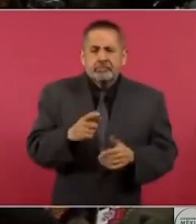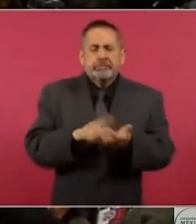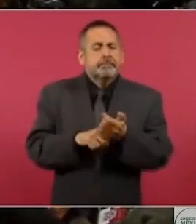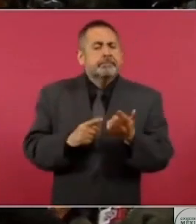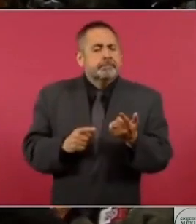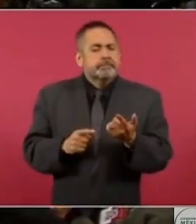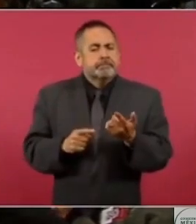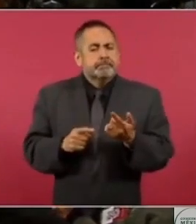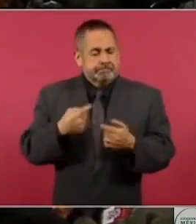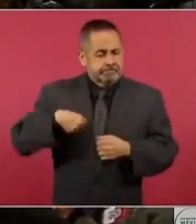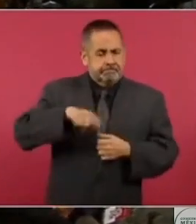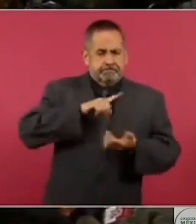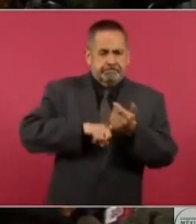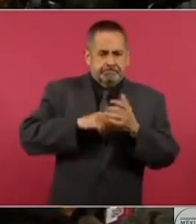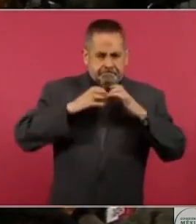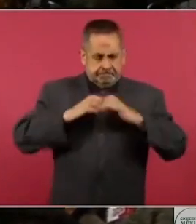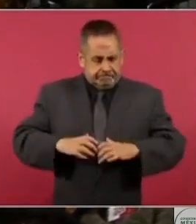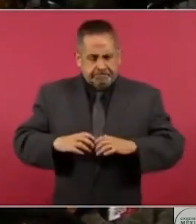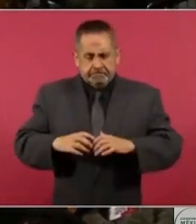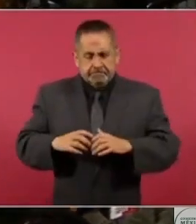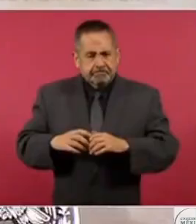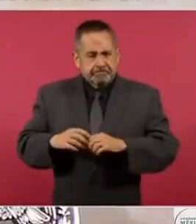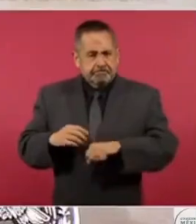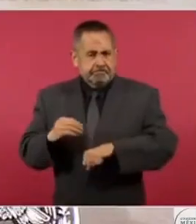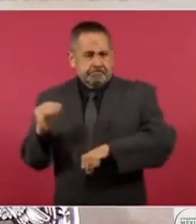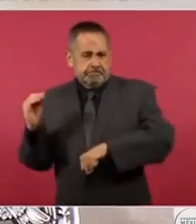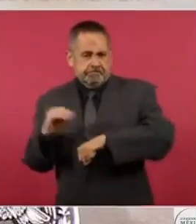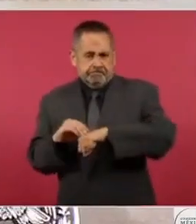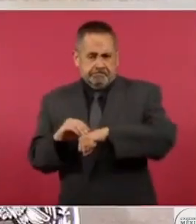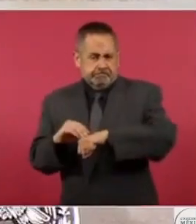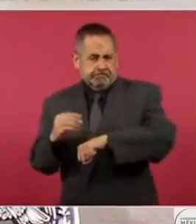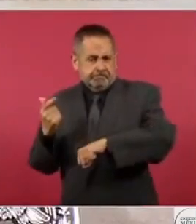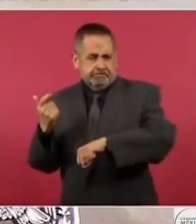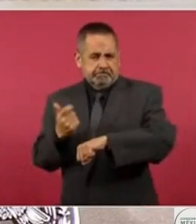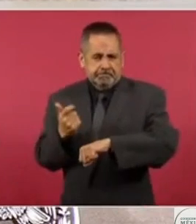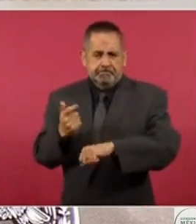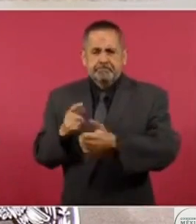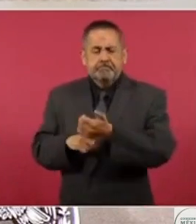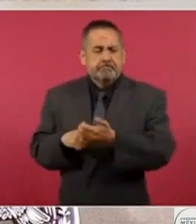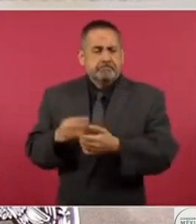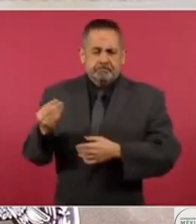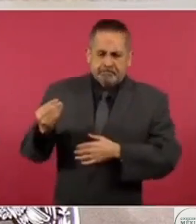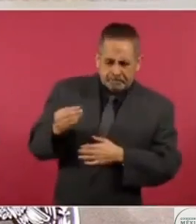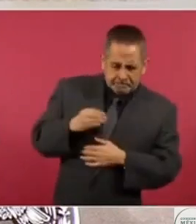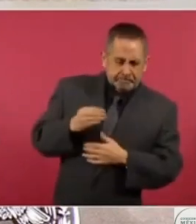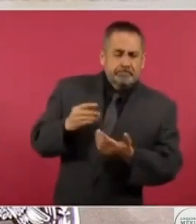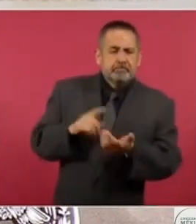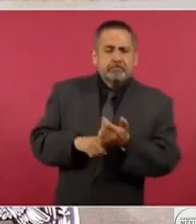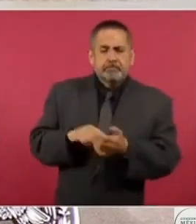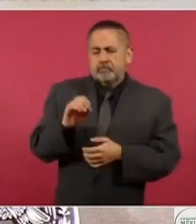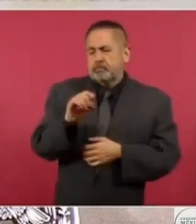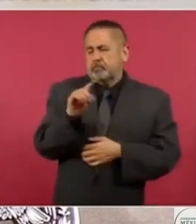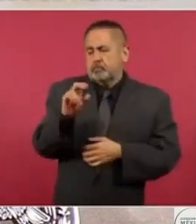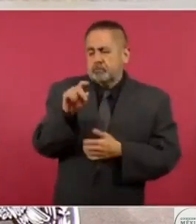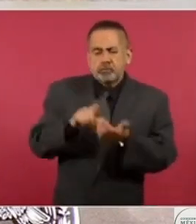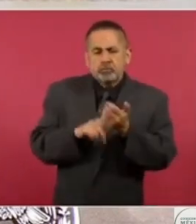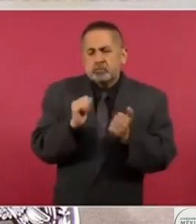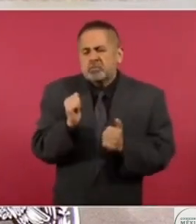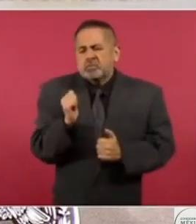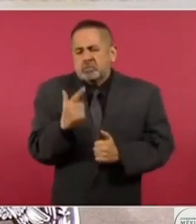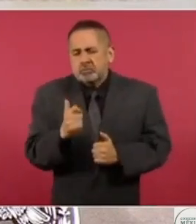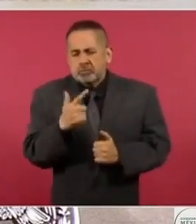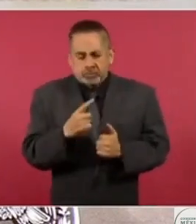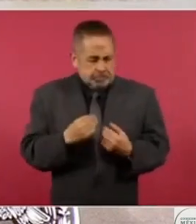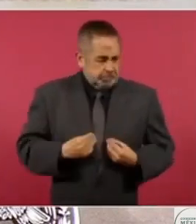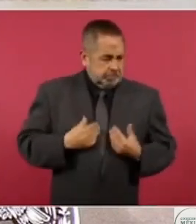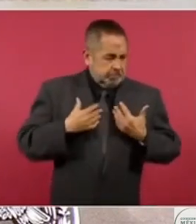nosotros tenemos en nuestra piel, en nuestra respiración y desde luego en nuestros tejidos, que